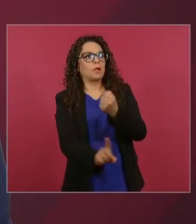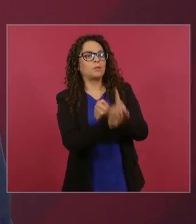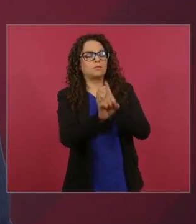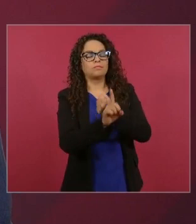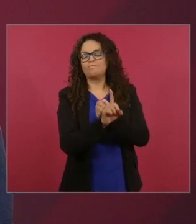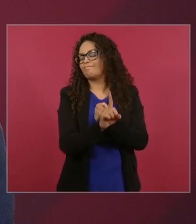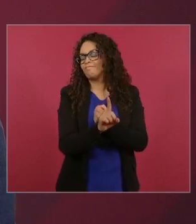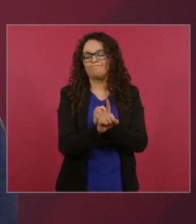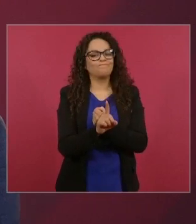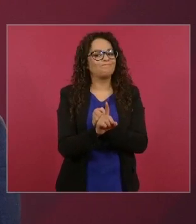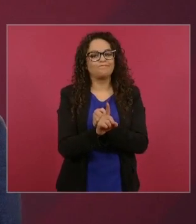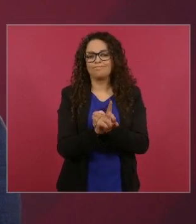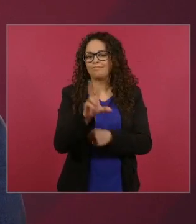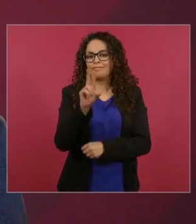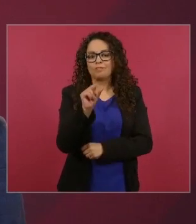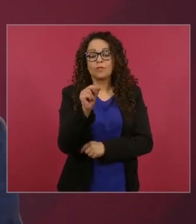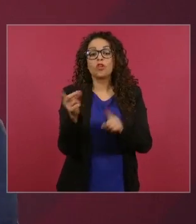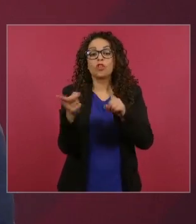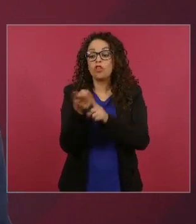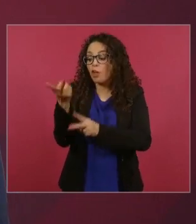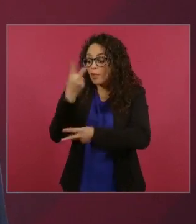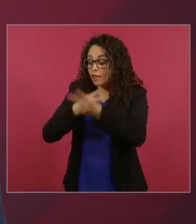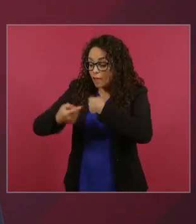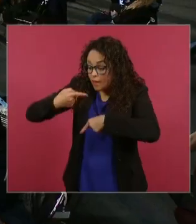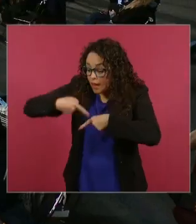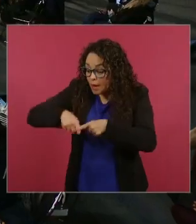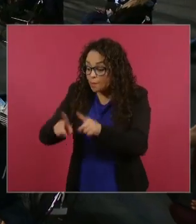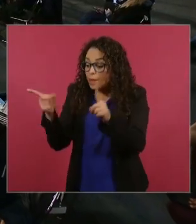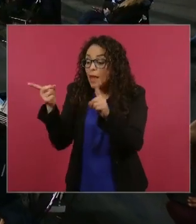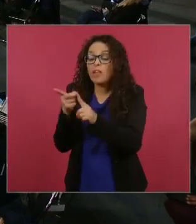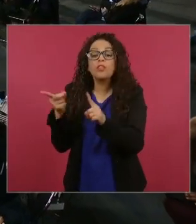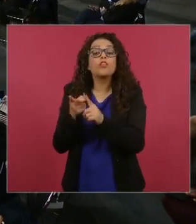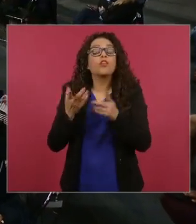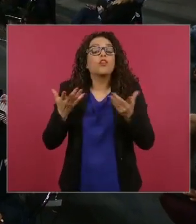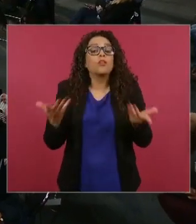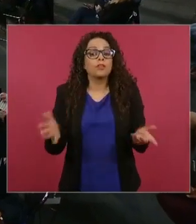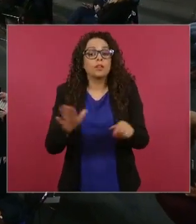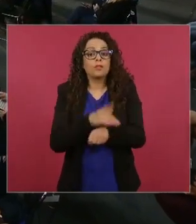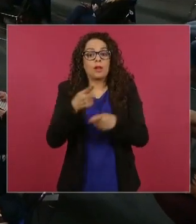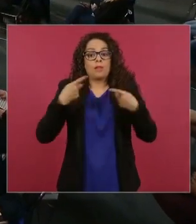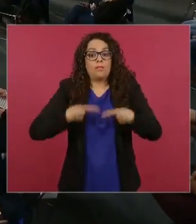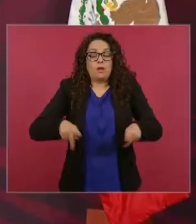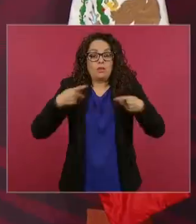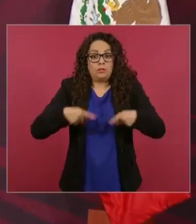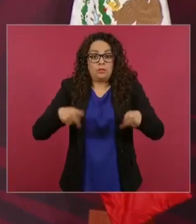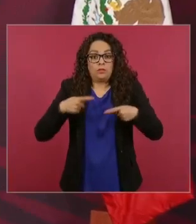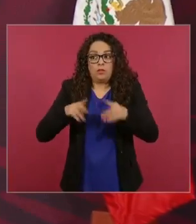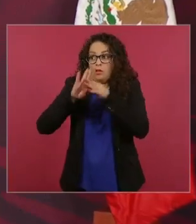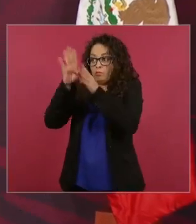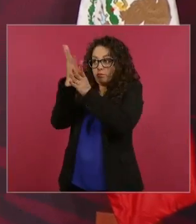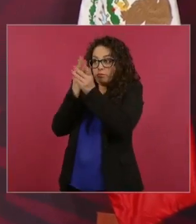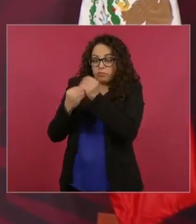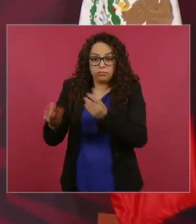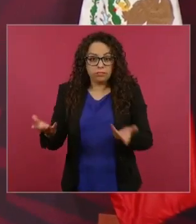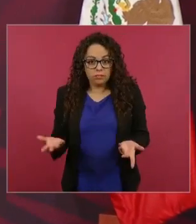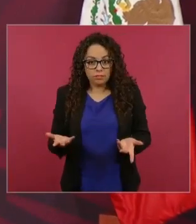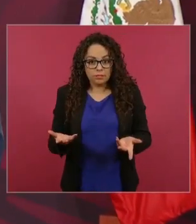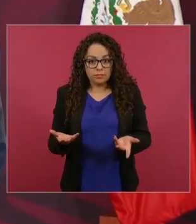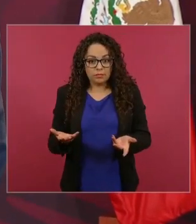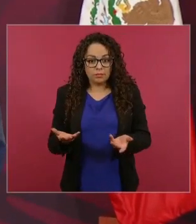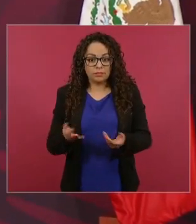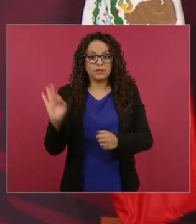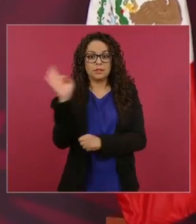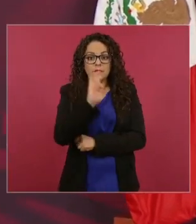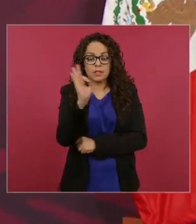atender las causas si se apoya a los pueblos de los países de